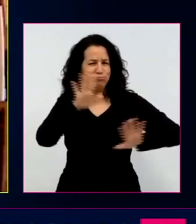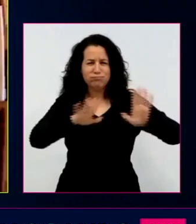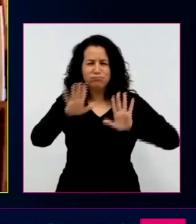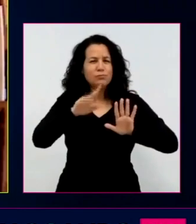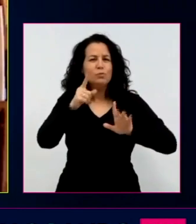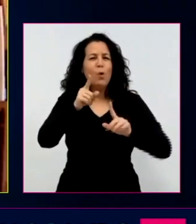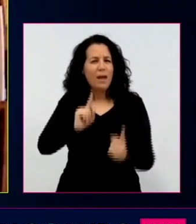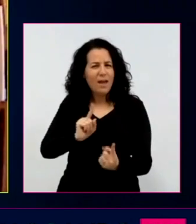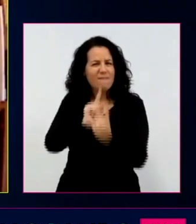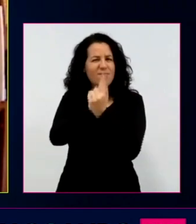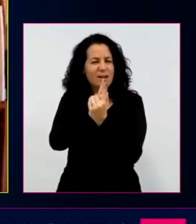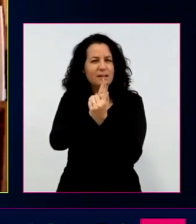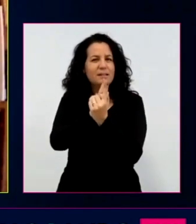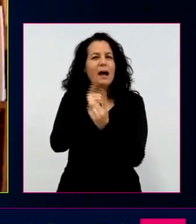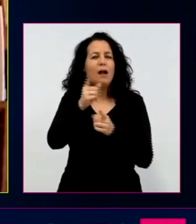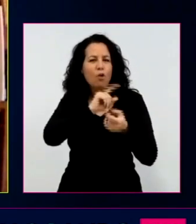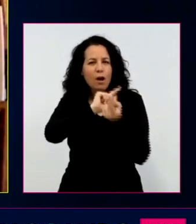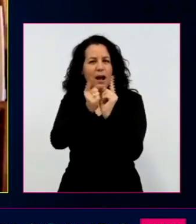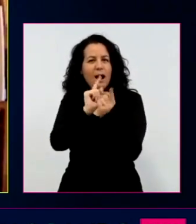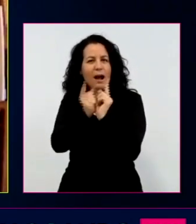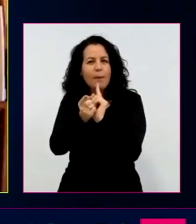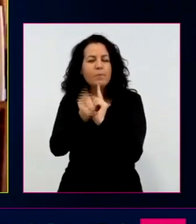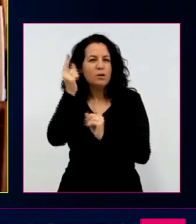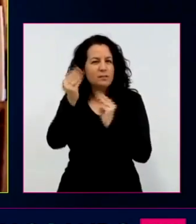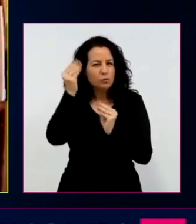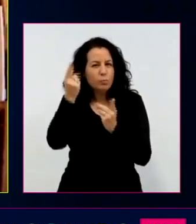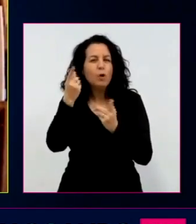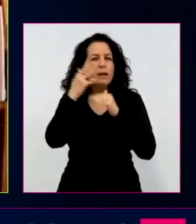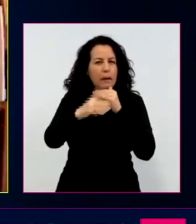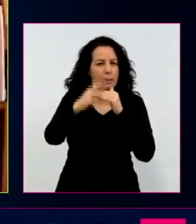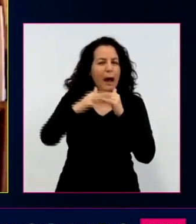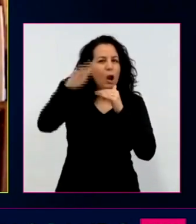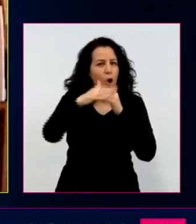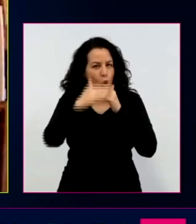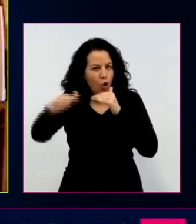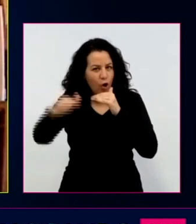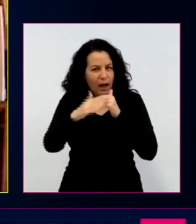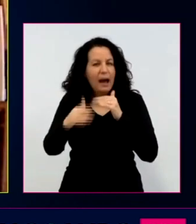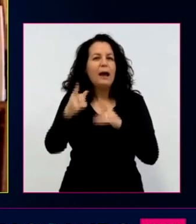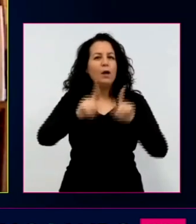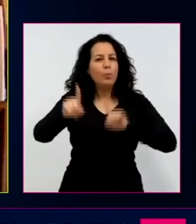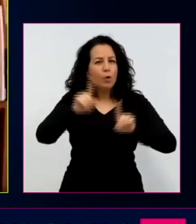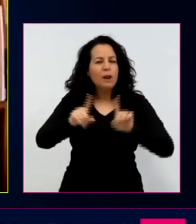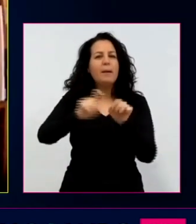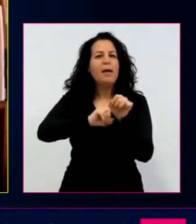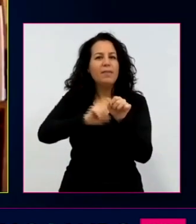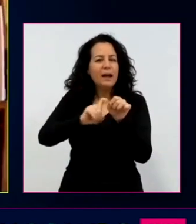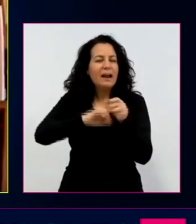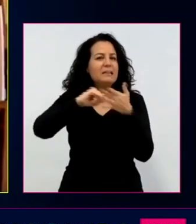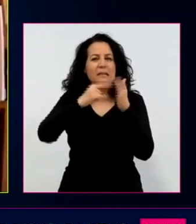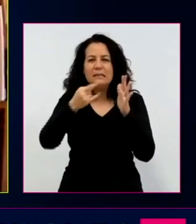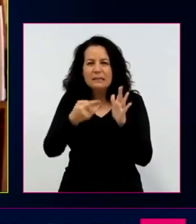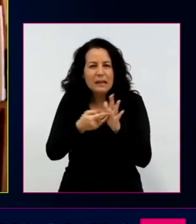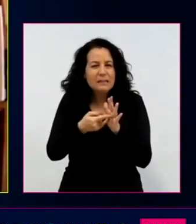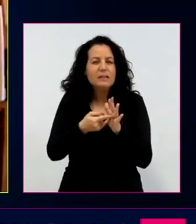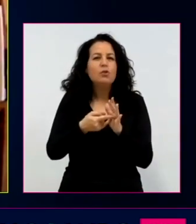pues a los cambios que supone el mar el oleaje a los problemas de carácter técnico seguro que también